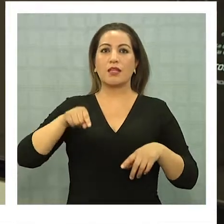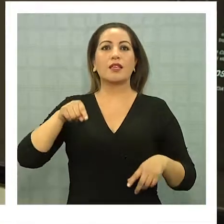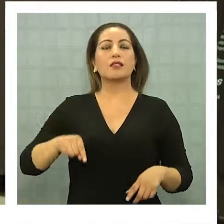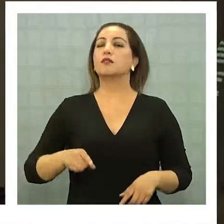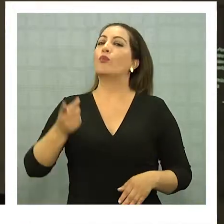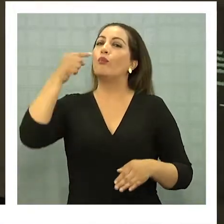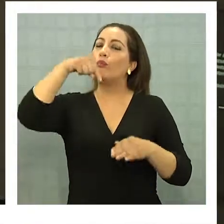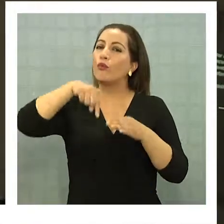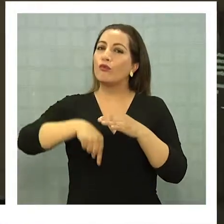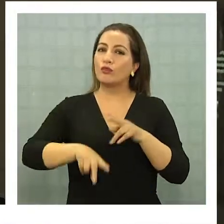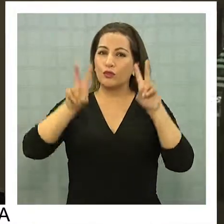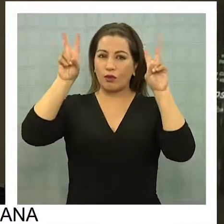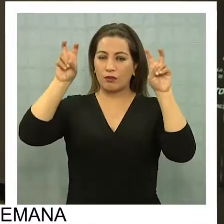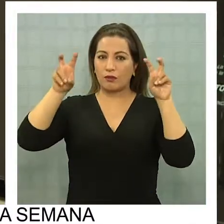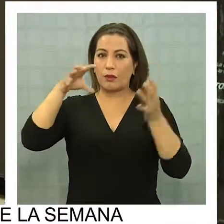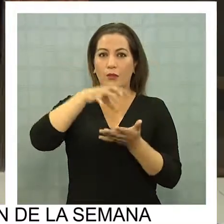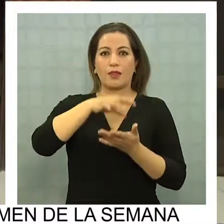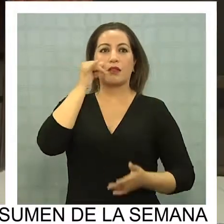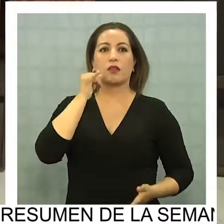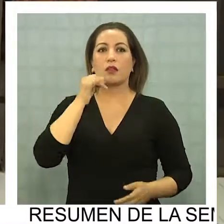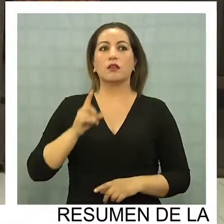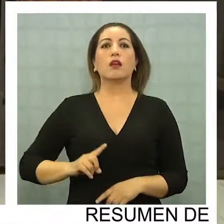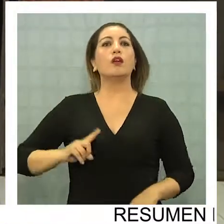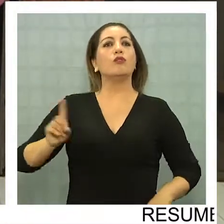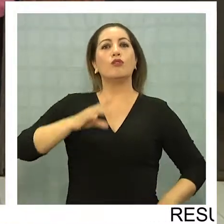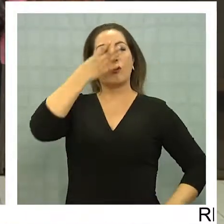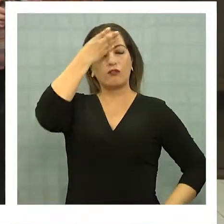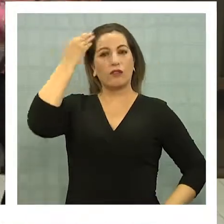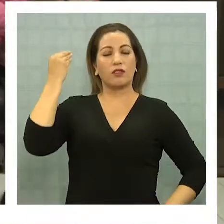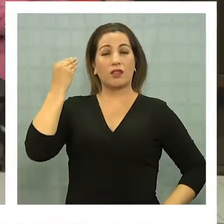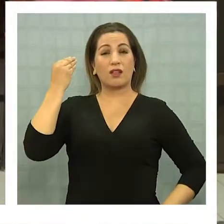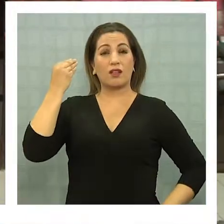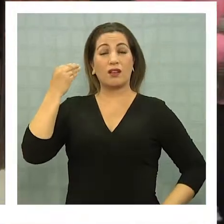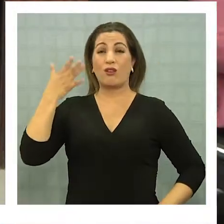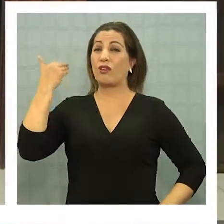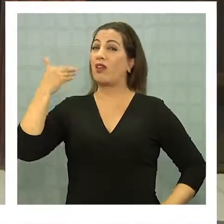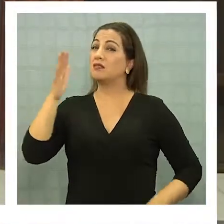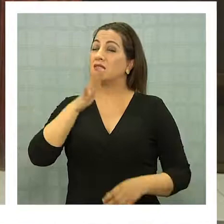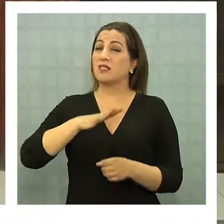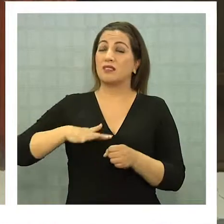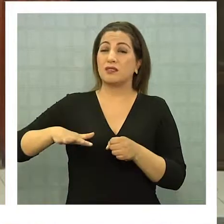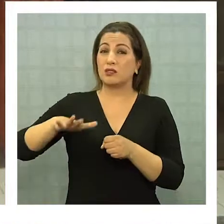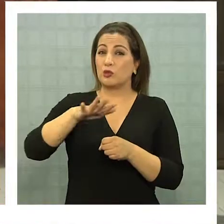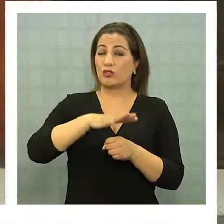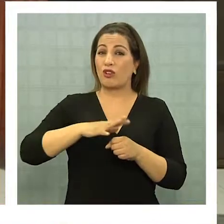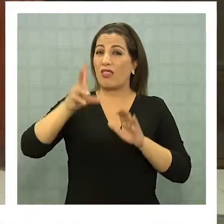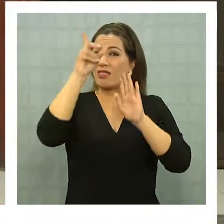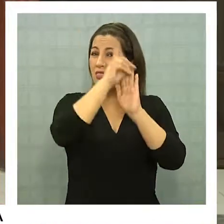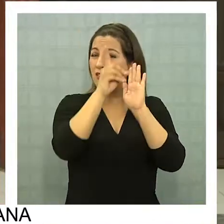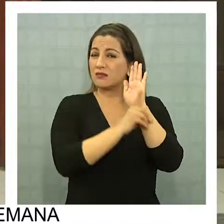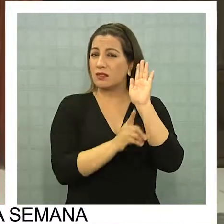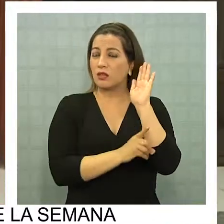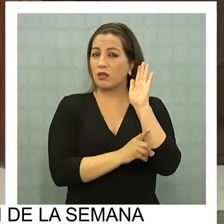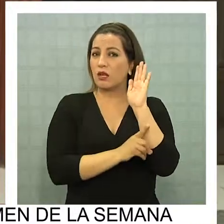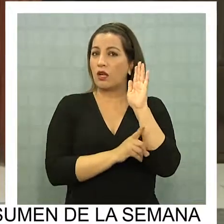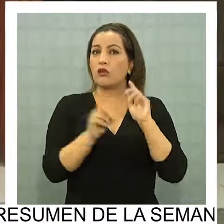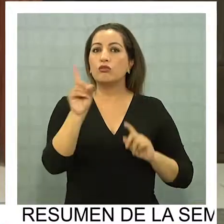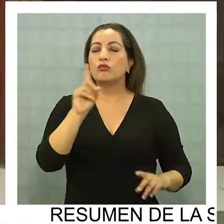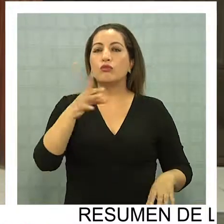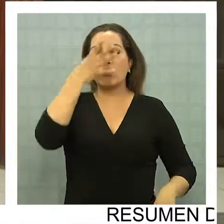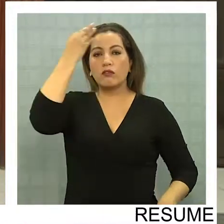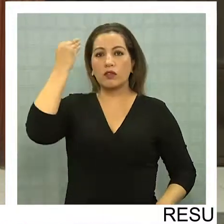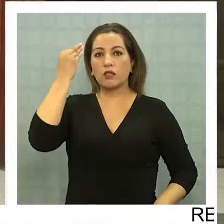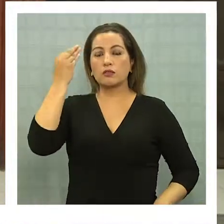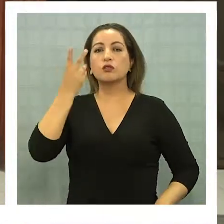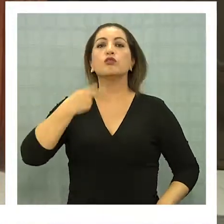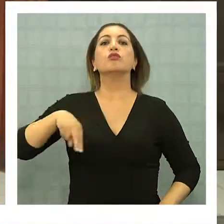natación regional. No olvidar los terribles hechos que sucedieron durante la dictadura, no se pueden olvidar. Es más,